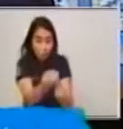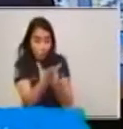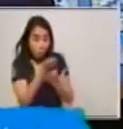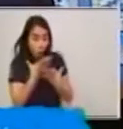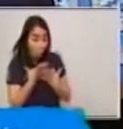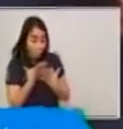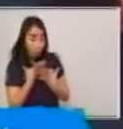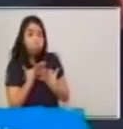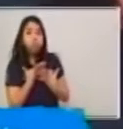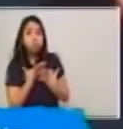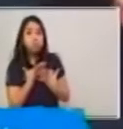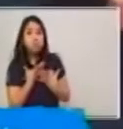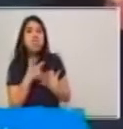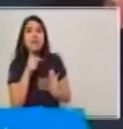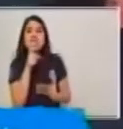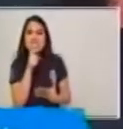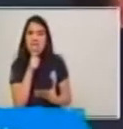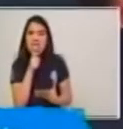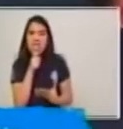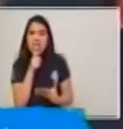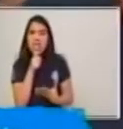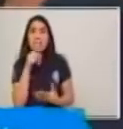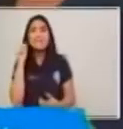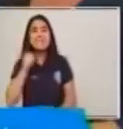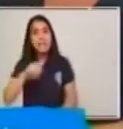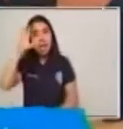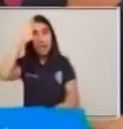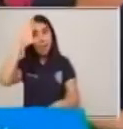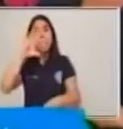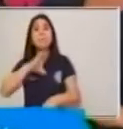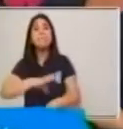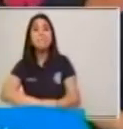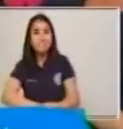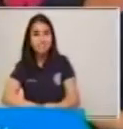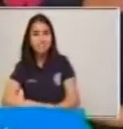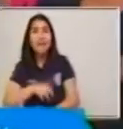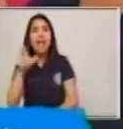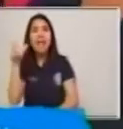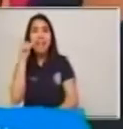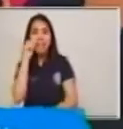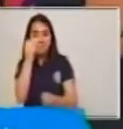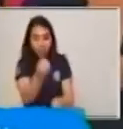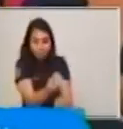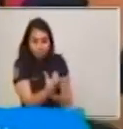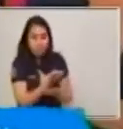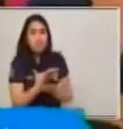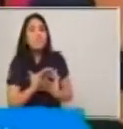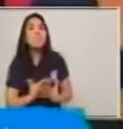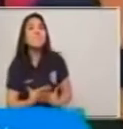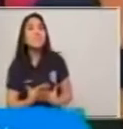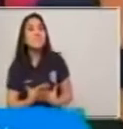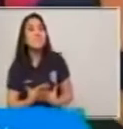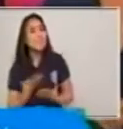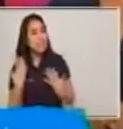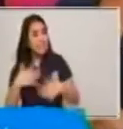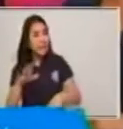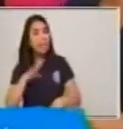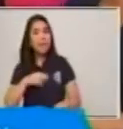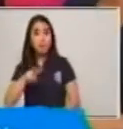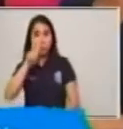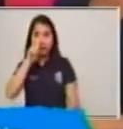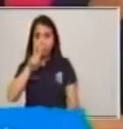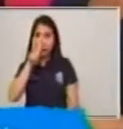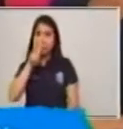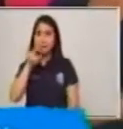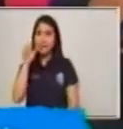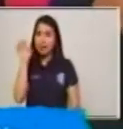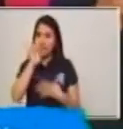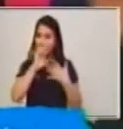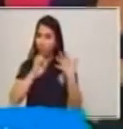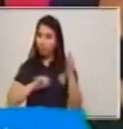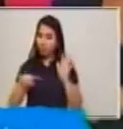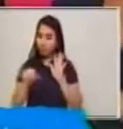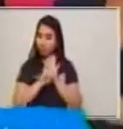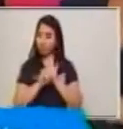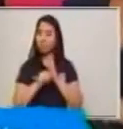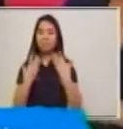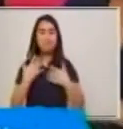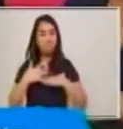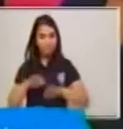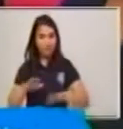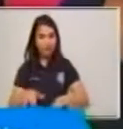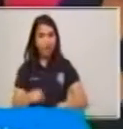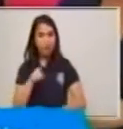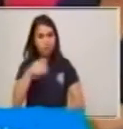receptor. Muy bien, ya llevamos dos elementos identificados. Se dan cuenta que son